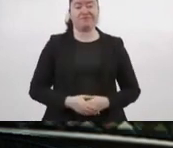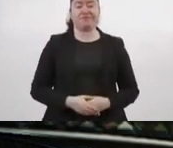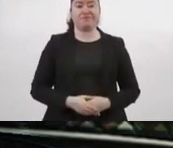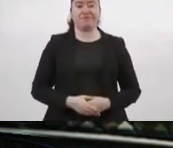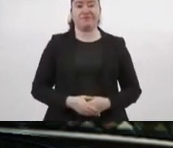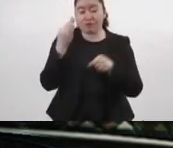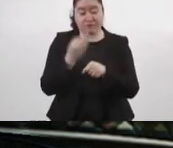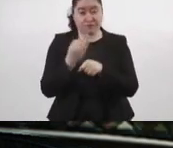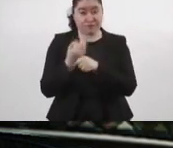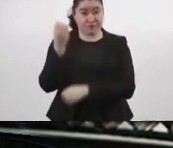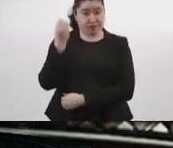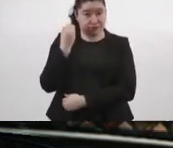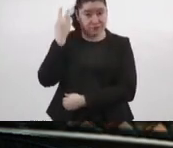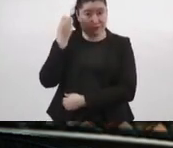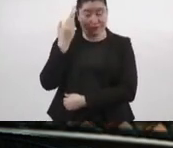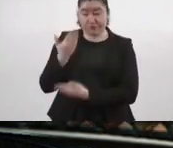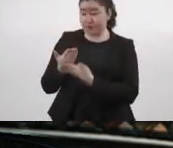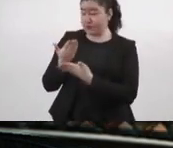Muchísimas gracias. Gracias,